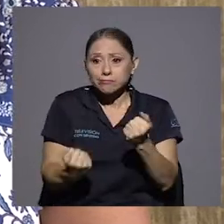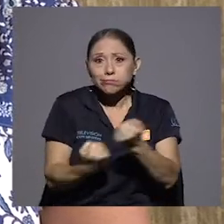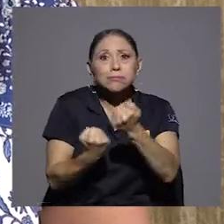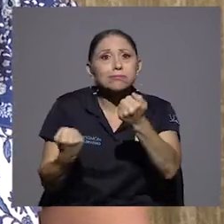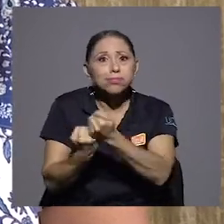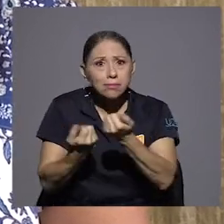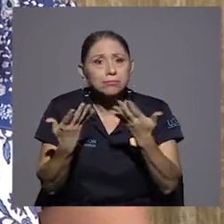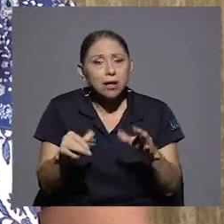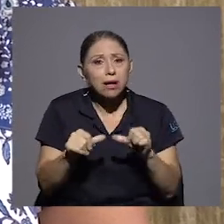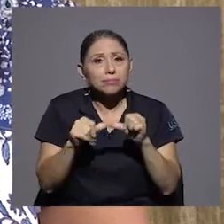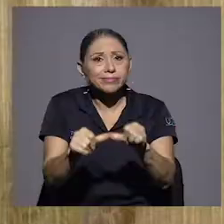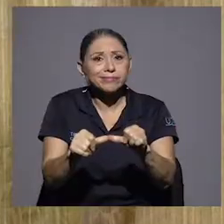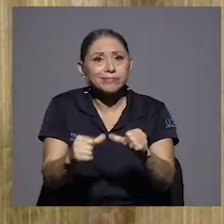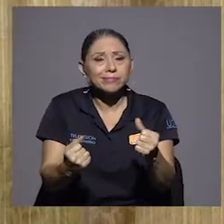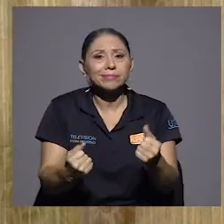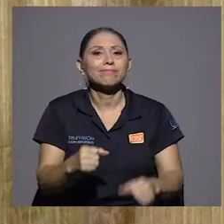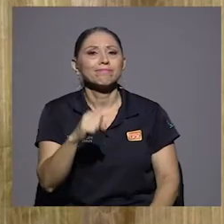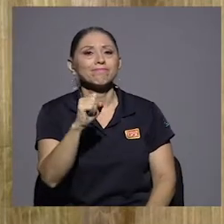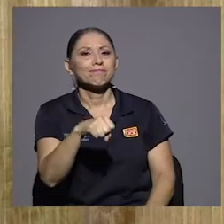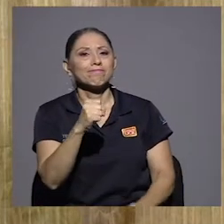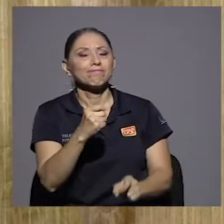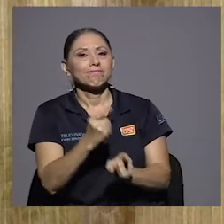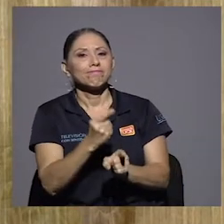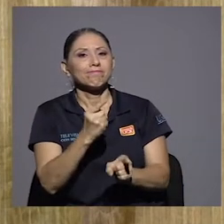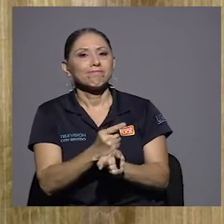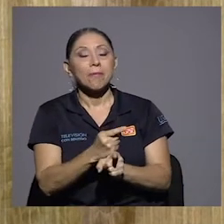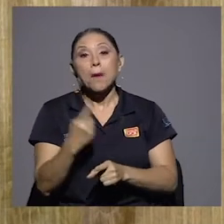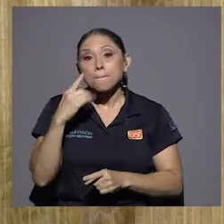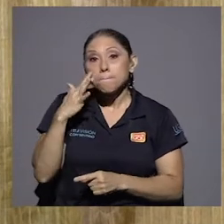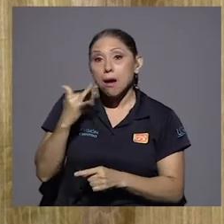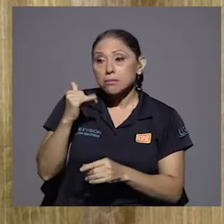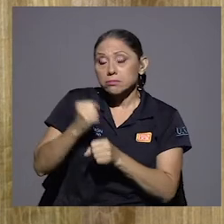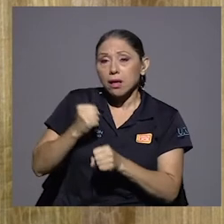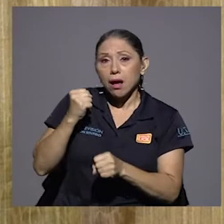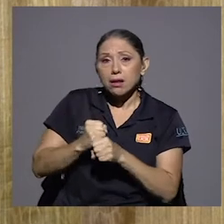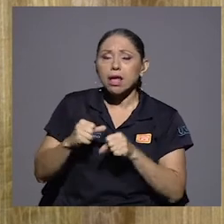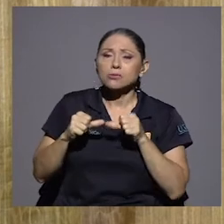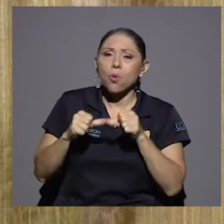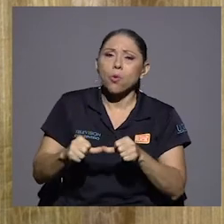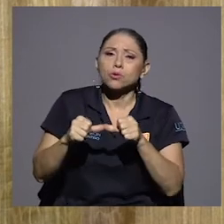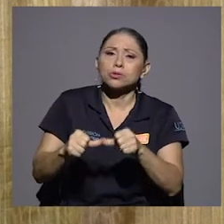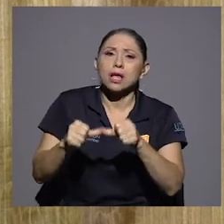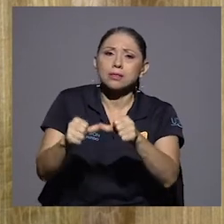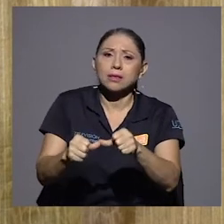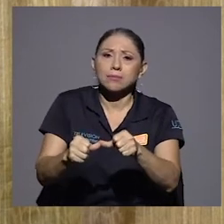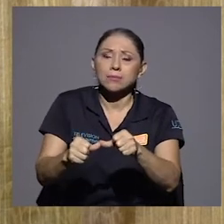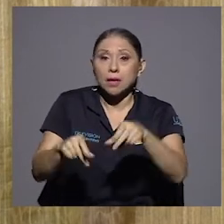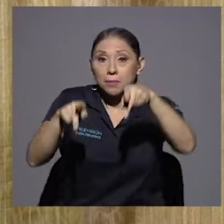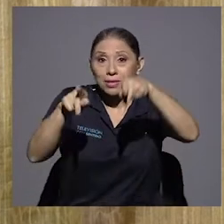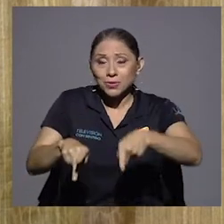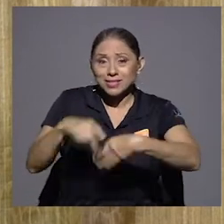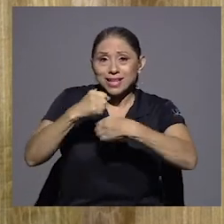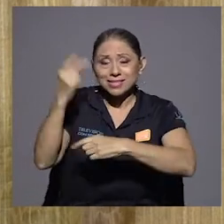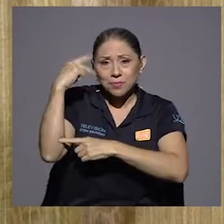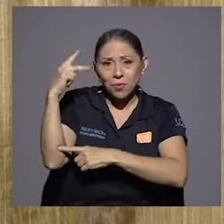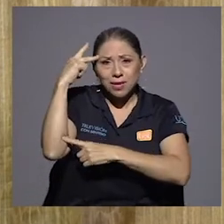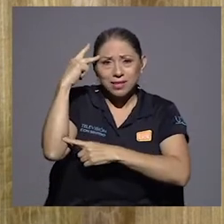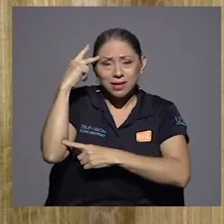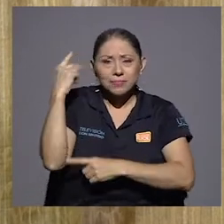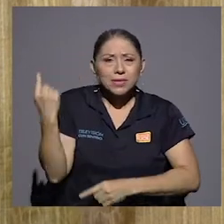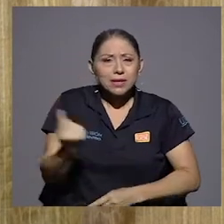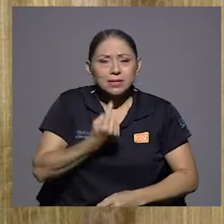Y que parece que la tarea es constante para quienes hacen política de fijar esa